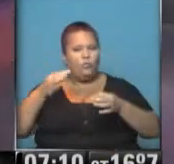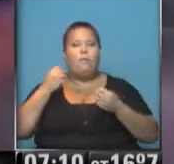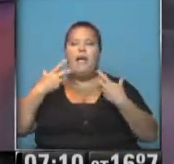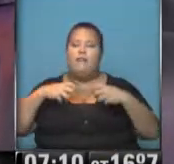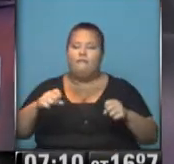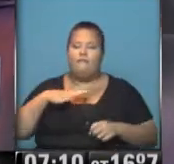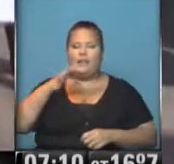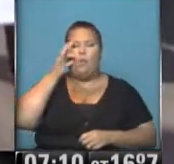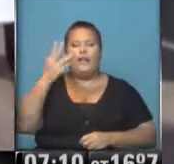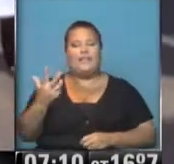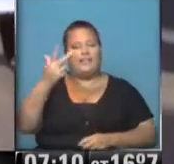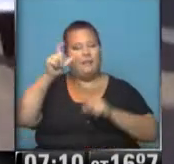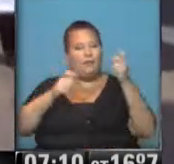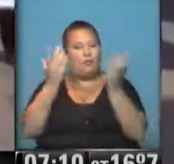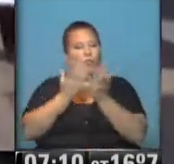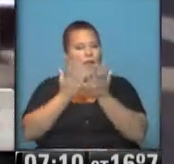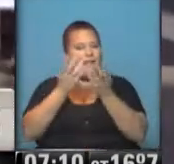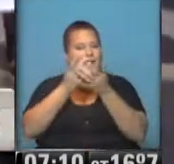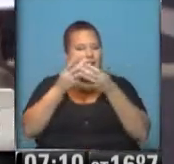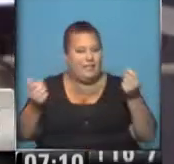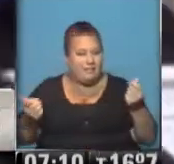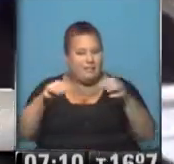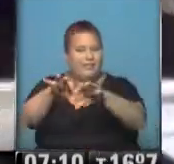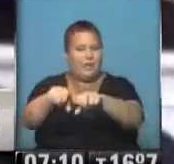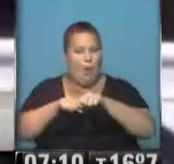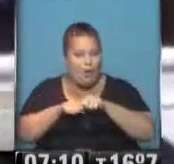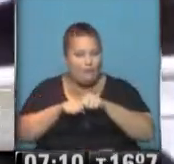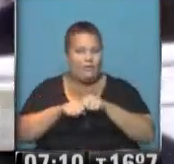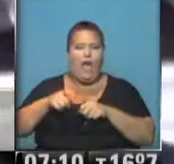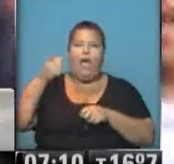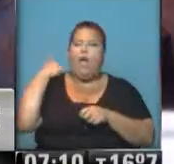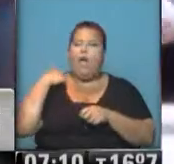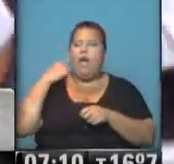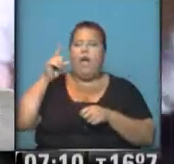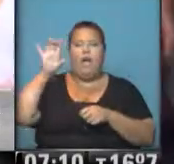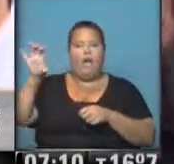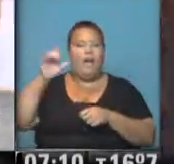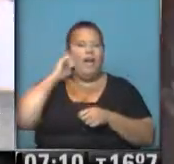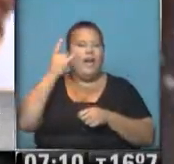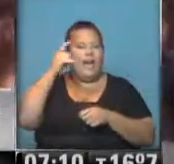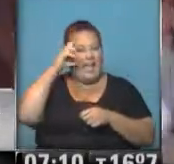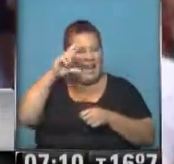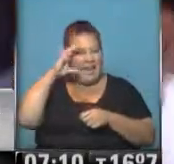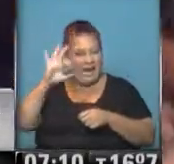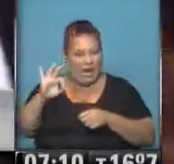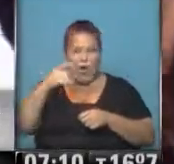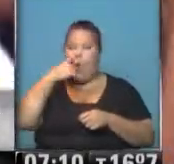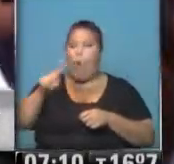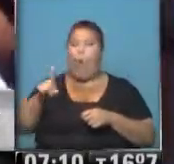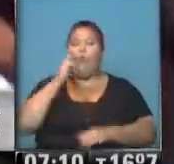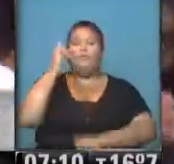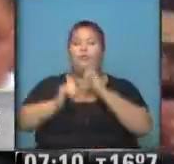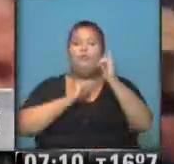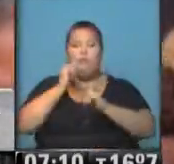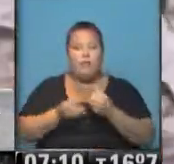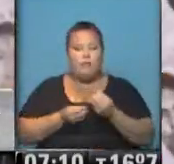aparición de los 43 estudiantes que han sido secuestrados en el estado de Guerrero. Y la última información